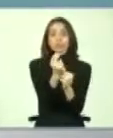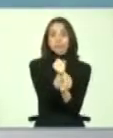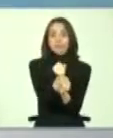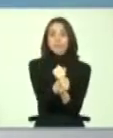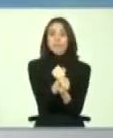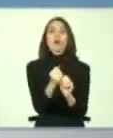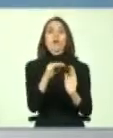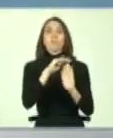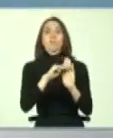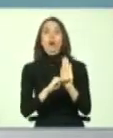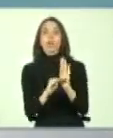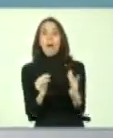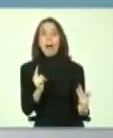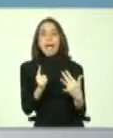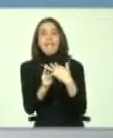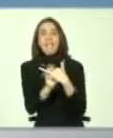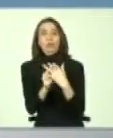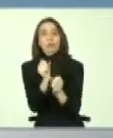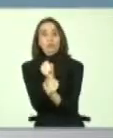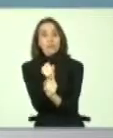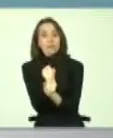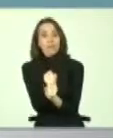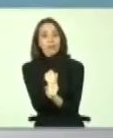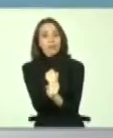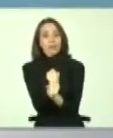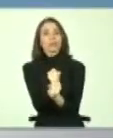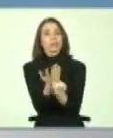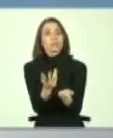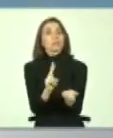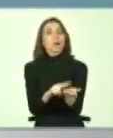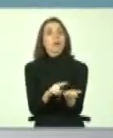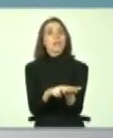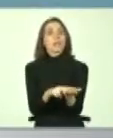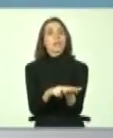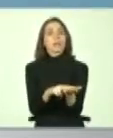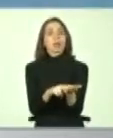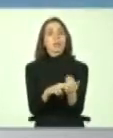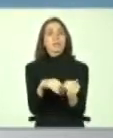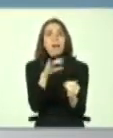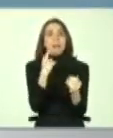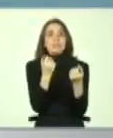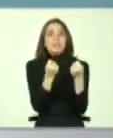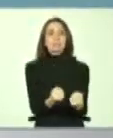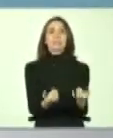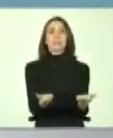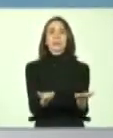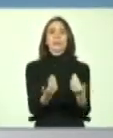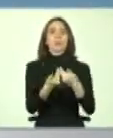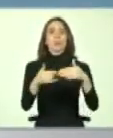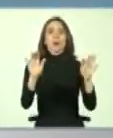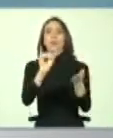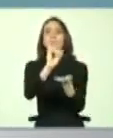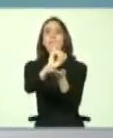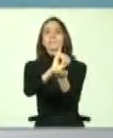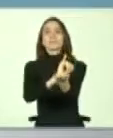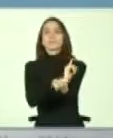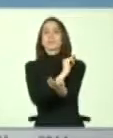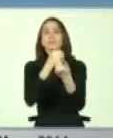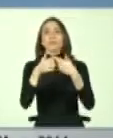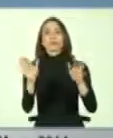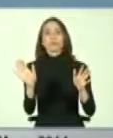laboral es una realidad más que posible en cualquier institución de nuestro país.